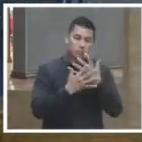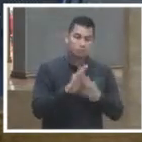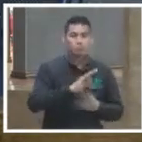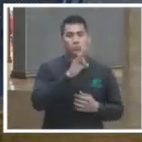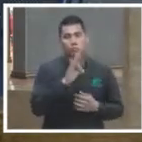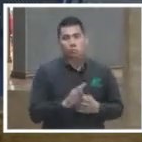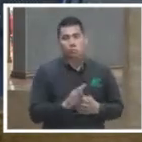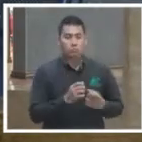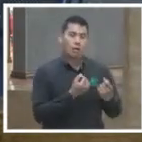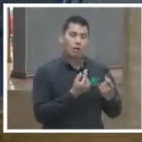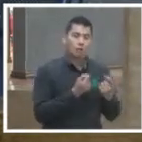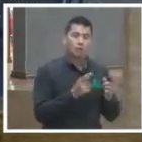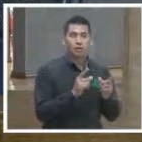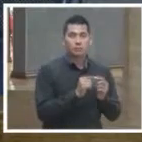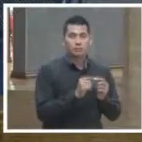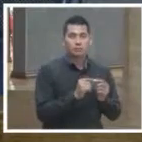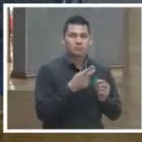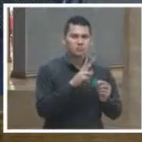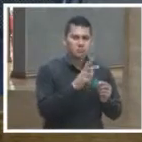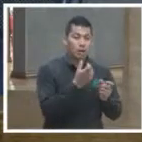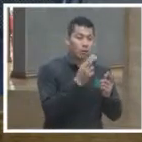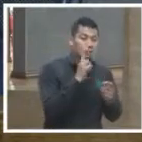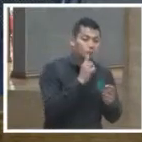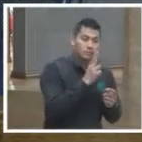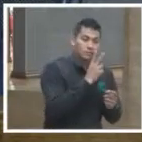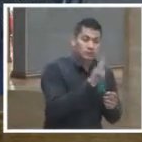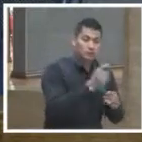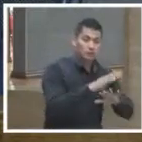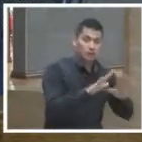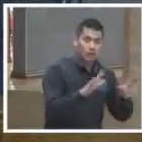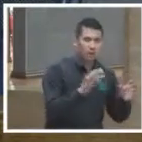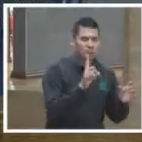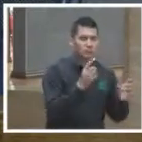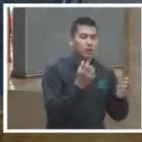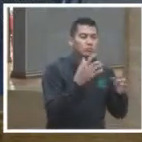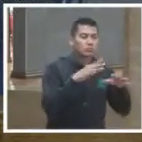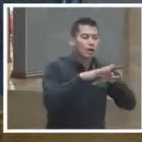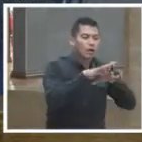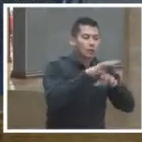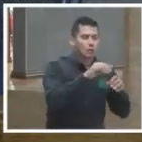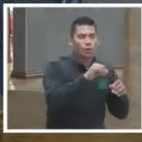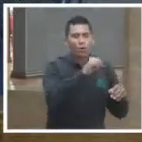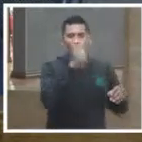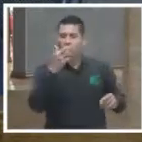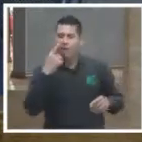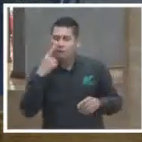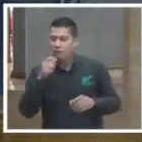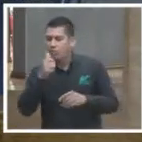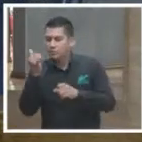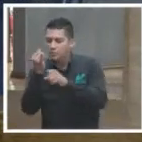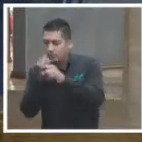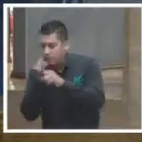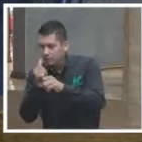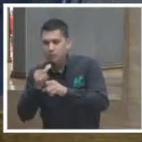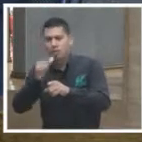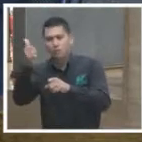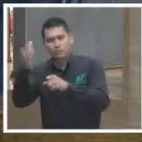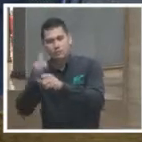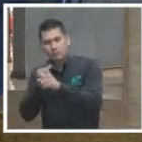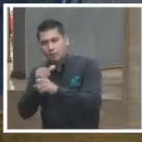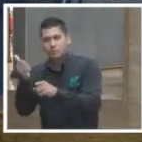migrando a otras formas de información, en muchos de los casos. Y fundamentalmente es